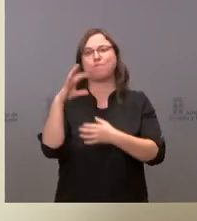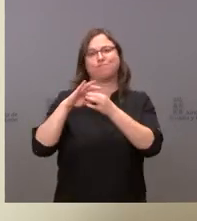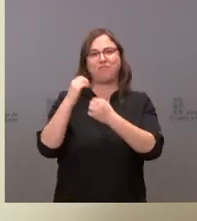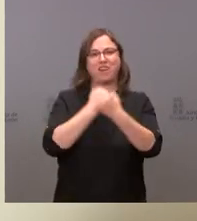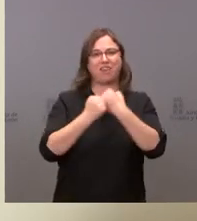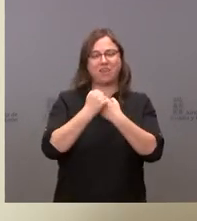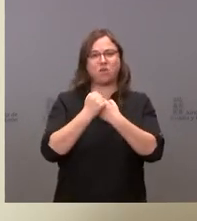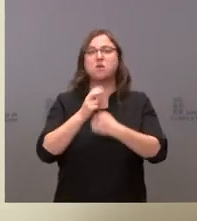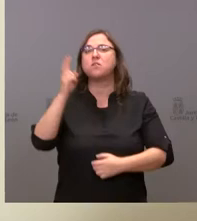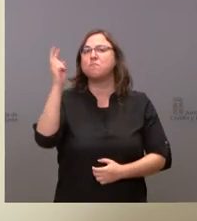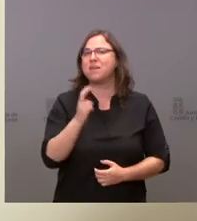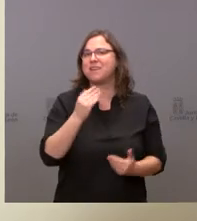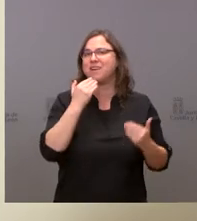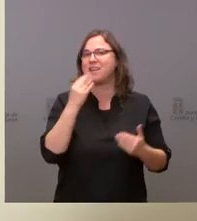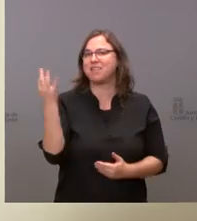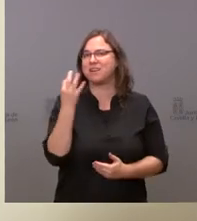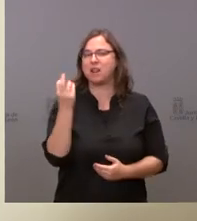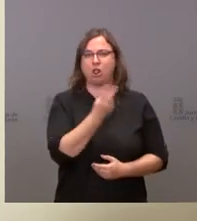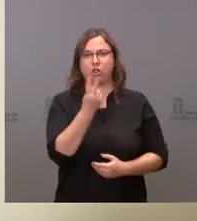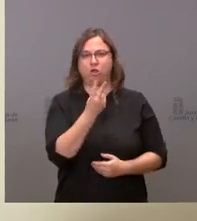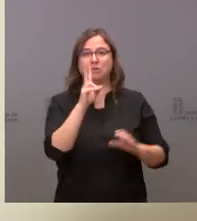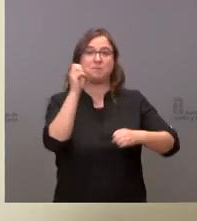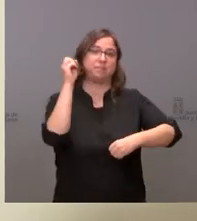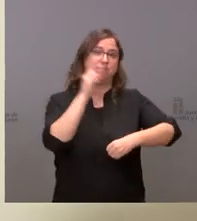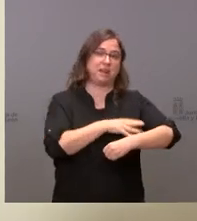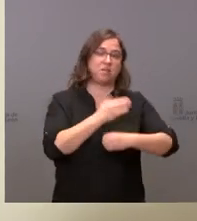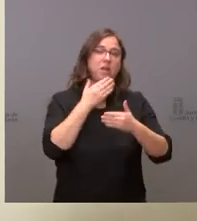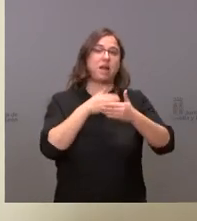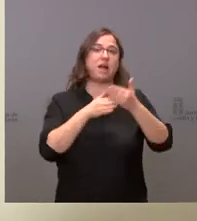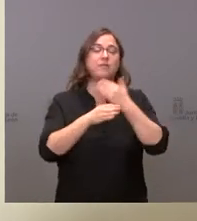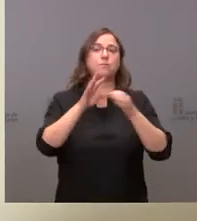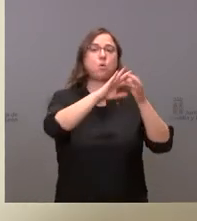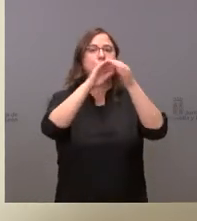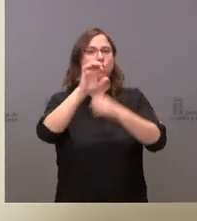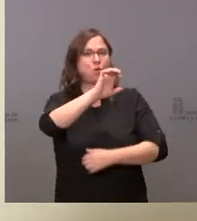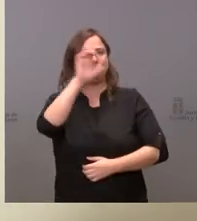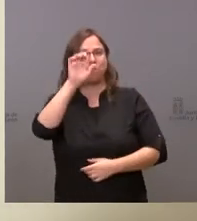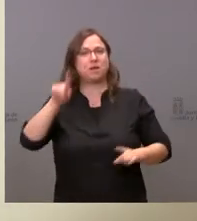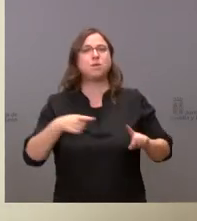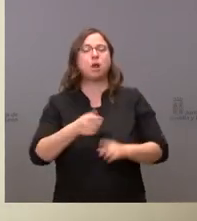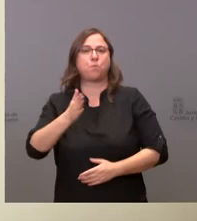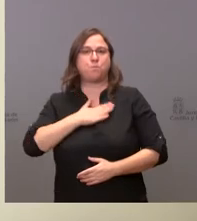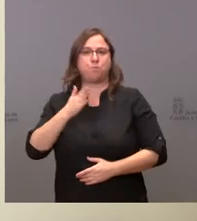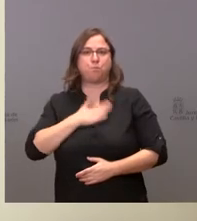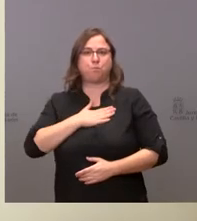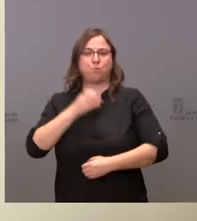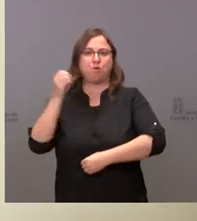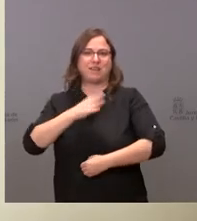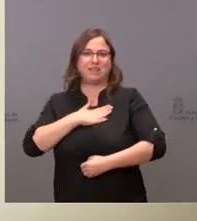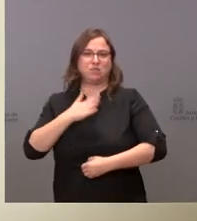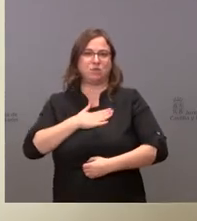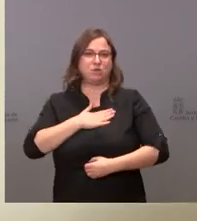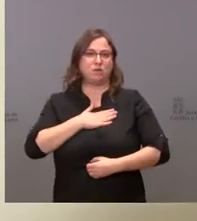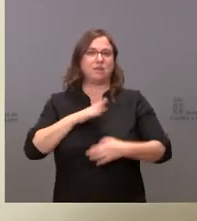debe, básicamente, a estas dos cuestiones, los ingresos a través de la Unión Europea y nuestros propios ingresos y la sentencia